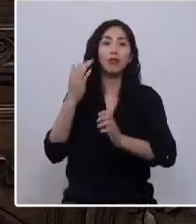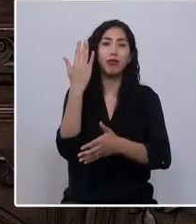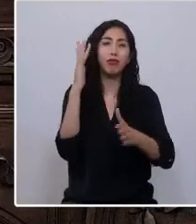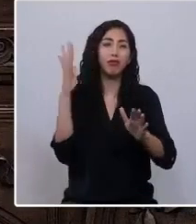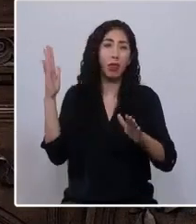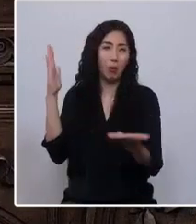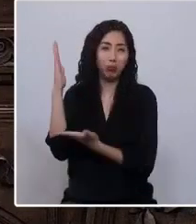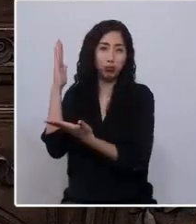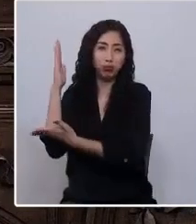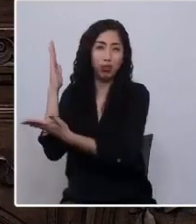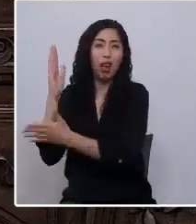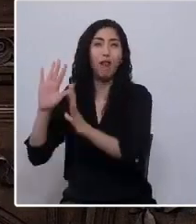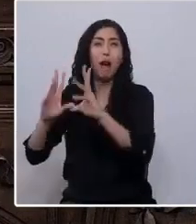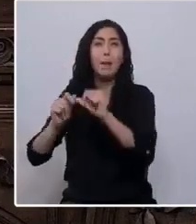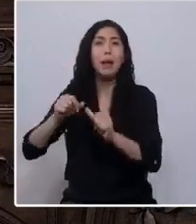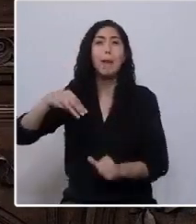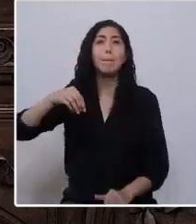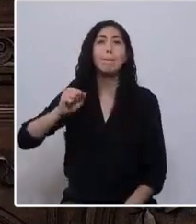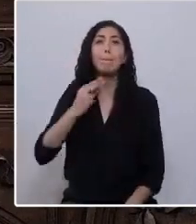mininco de la familia Mate.